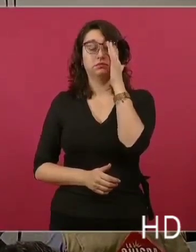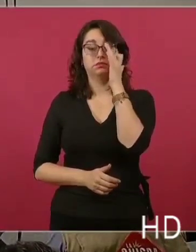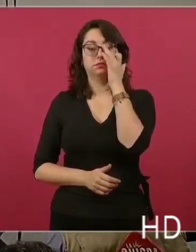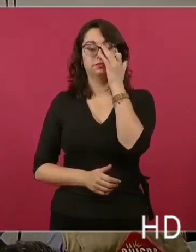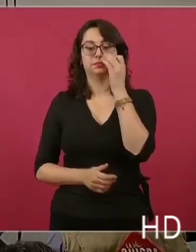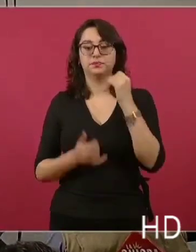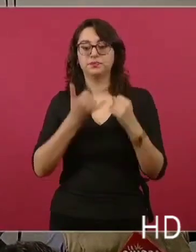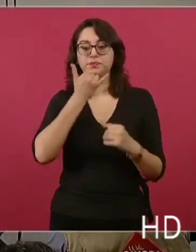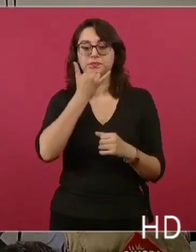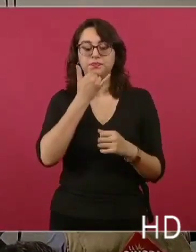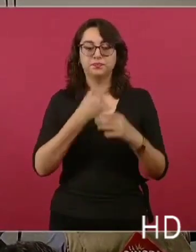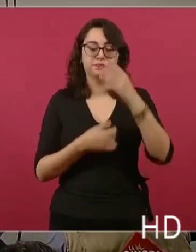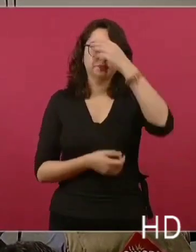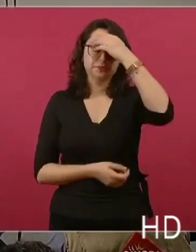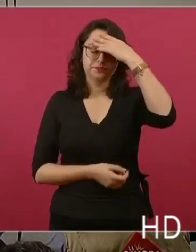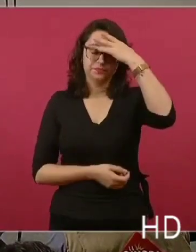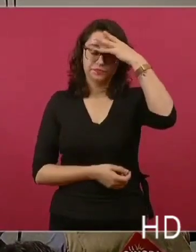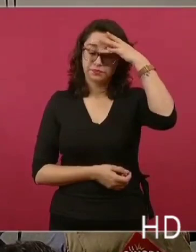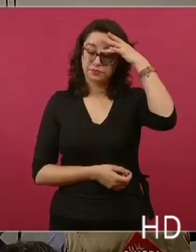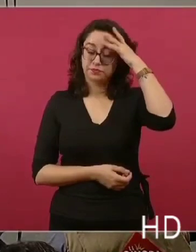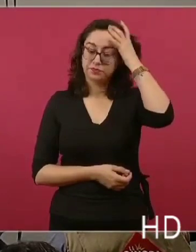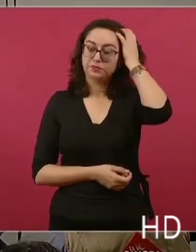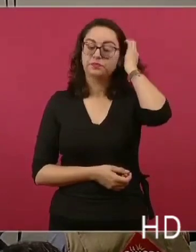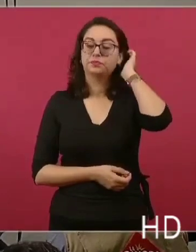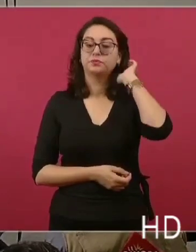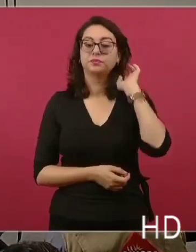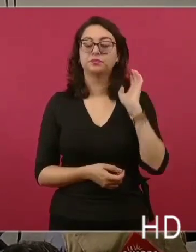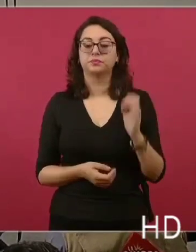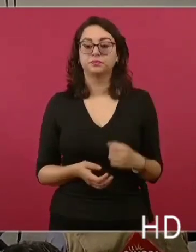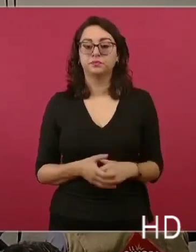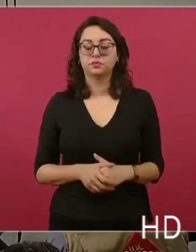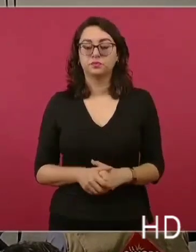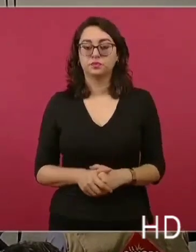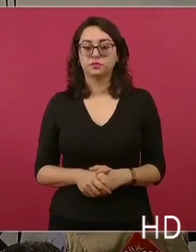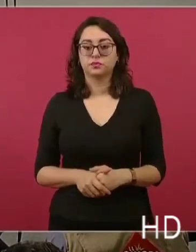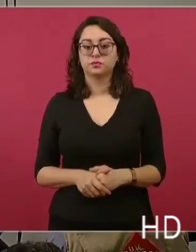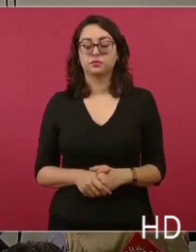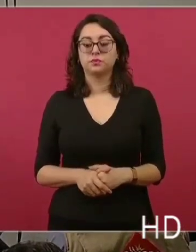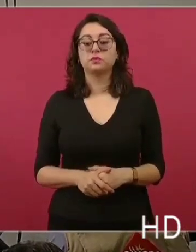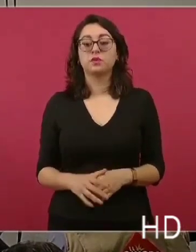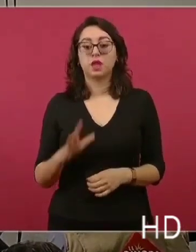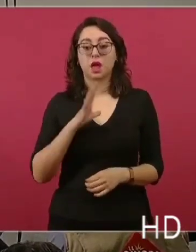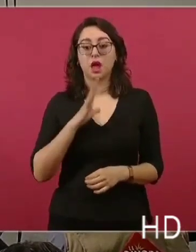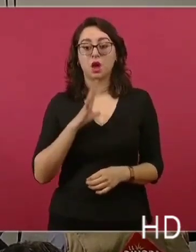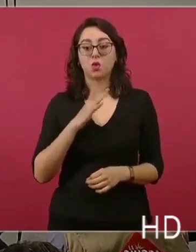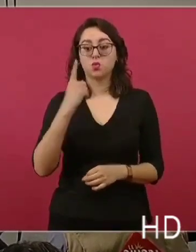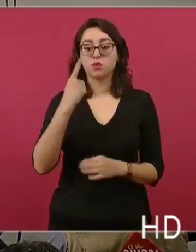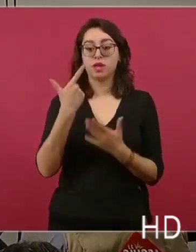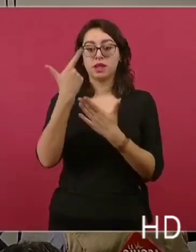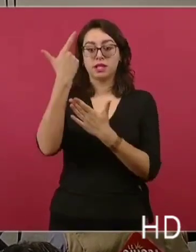una lista que sería bueno que pusiéramos,